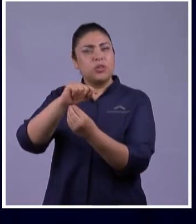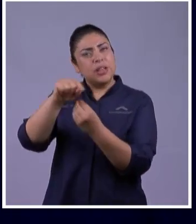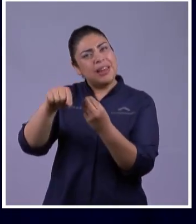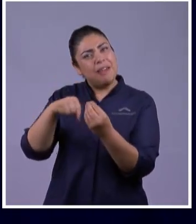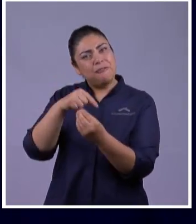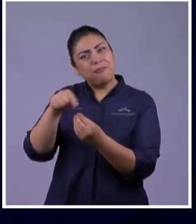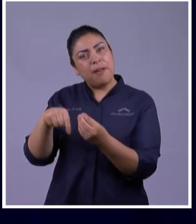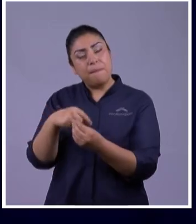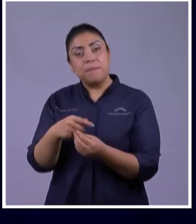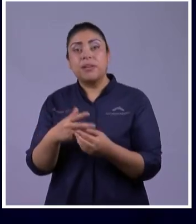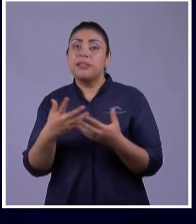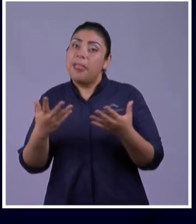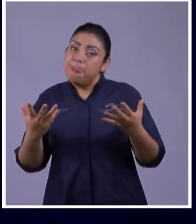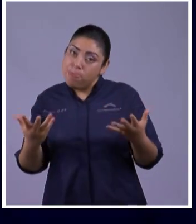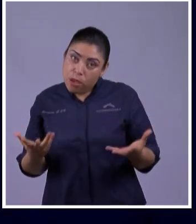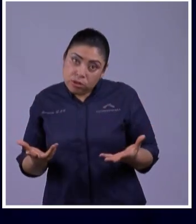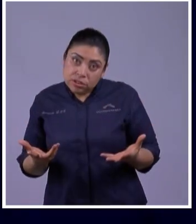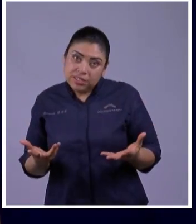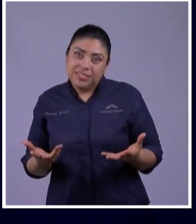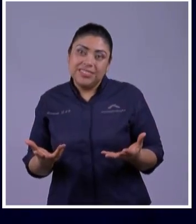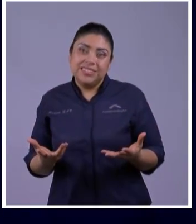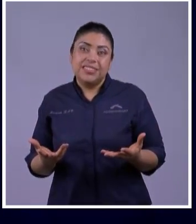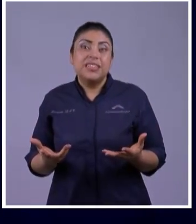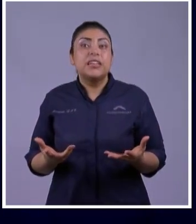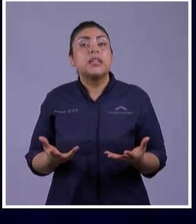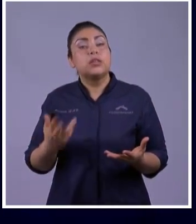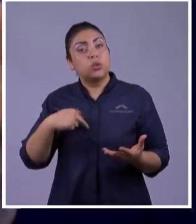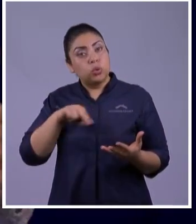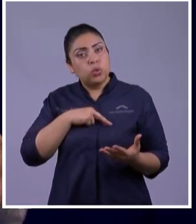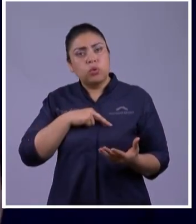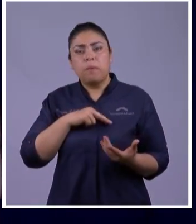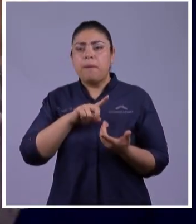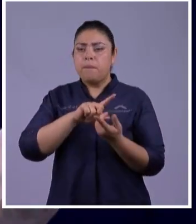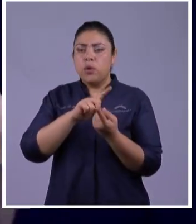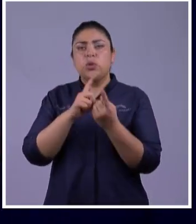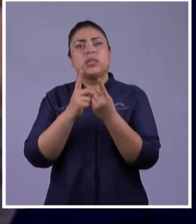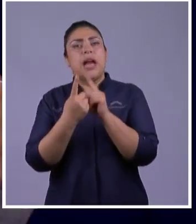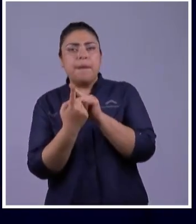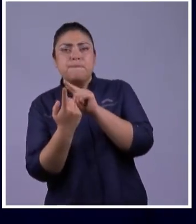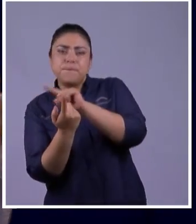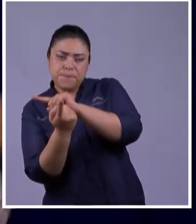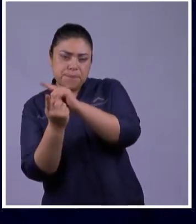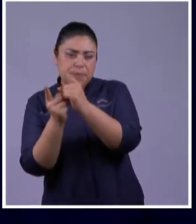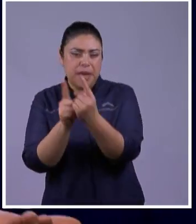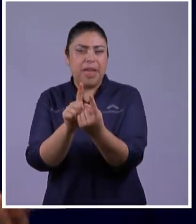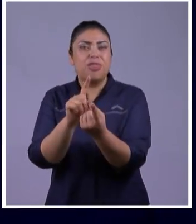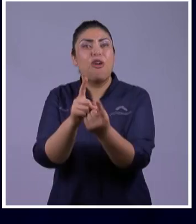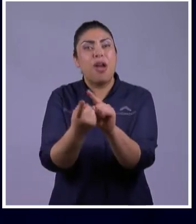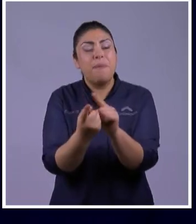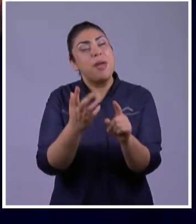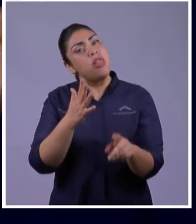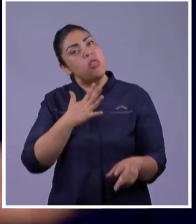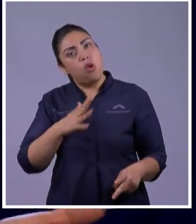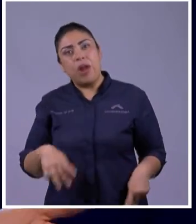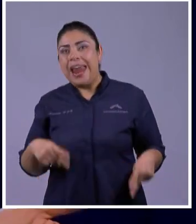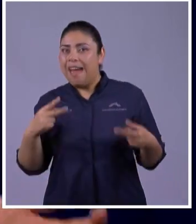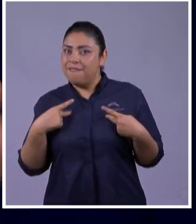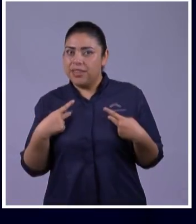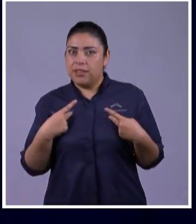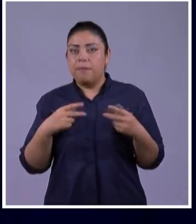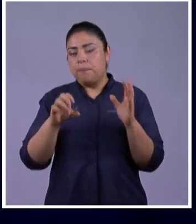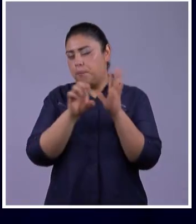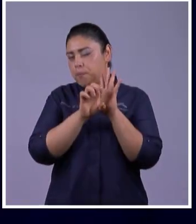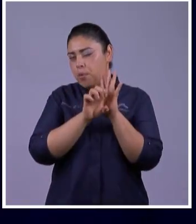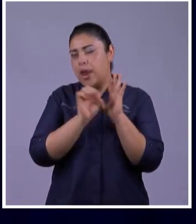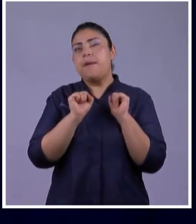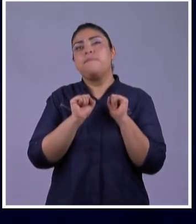de esa manera Si se dan cuenta Nos vamos adaptando Según va cambiando El rol en nuestra vida Una cosa es ser estudiante